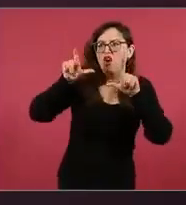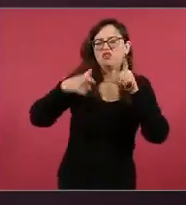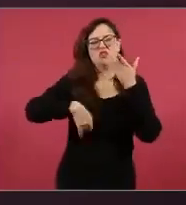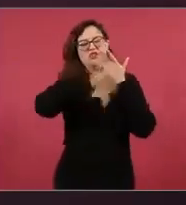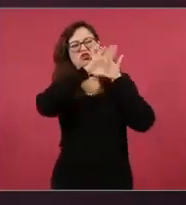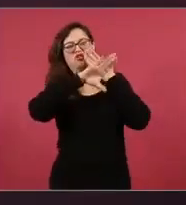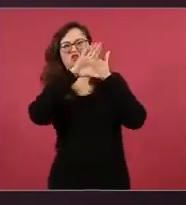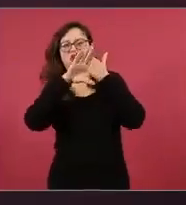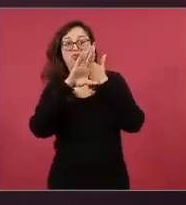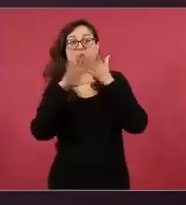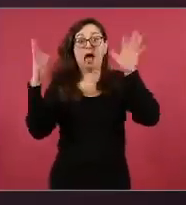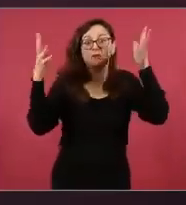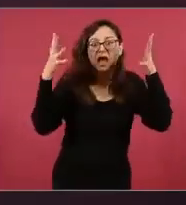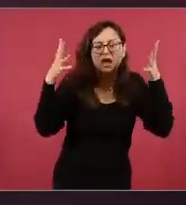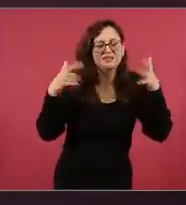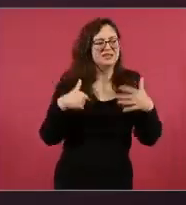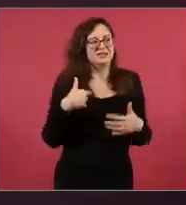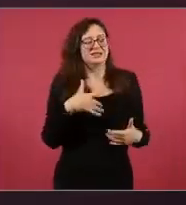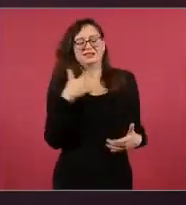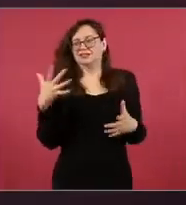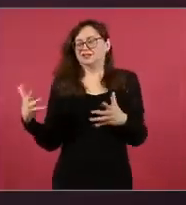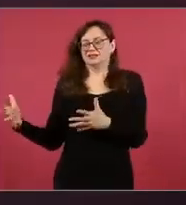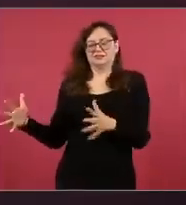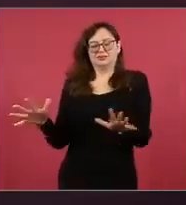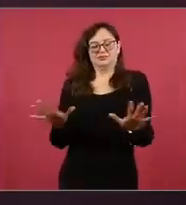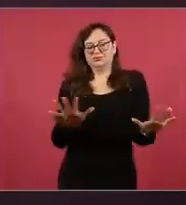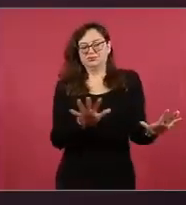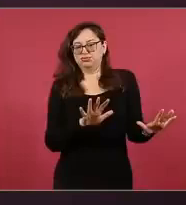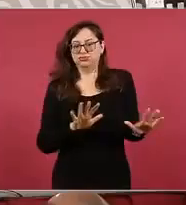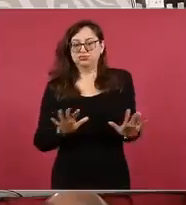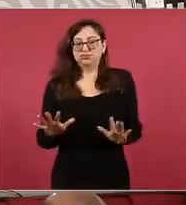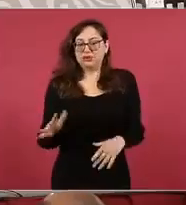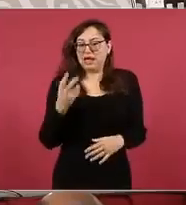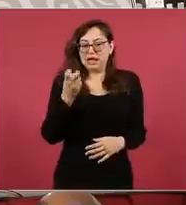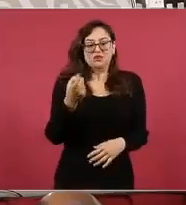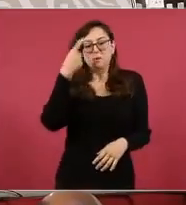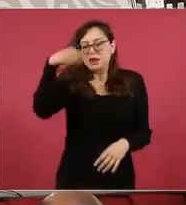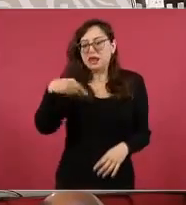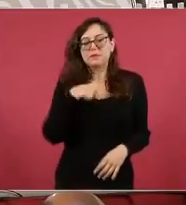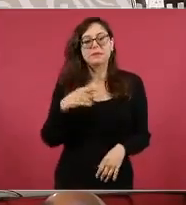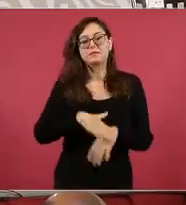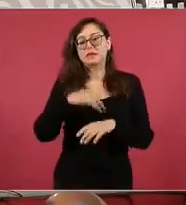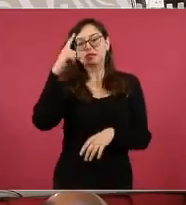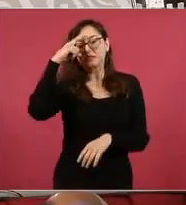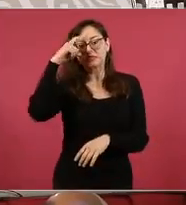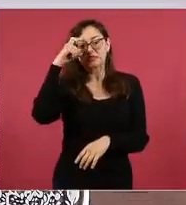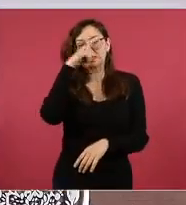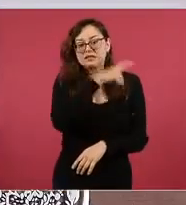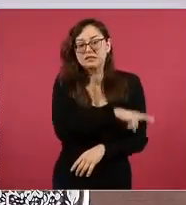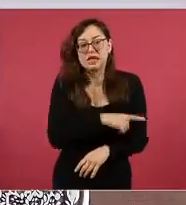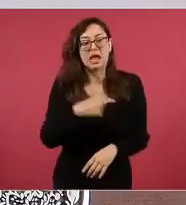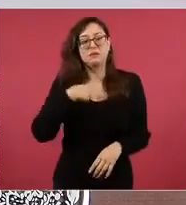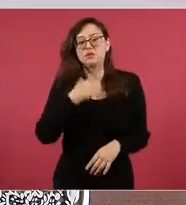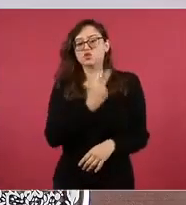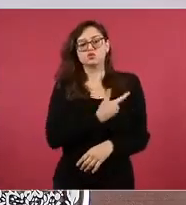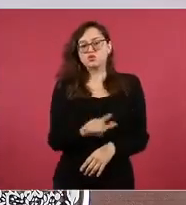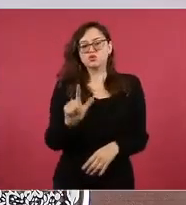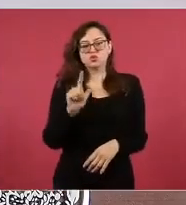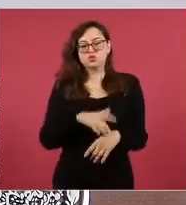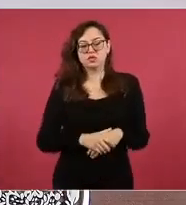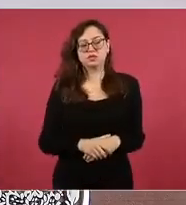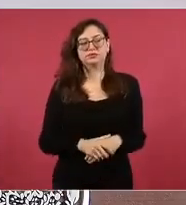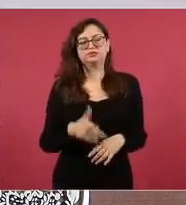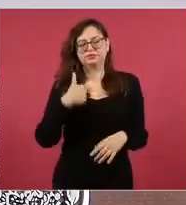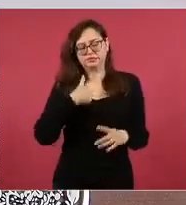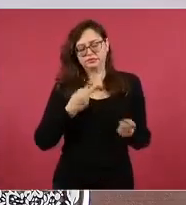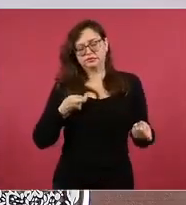me lo tengo como objetivo. Vamos a decirlo así y lo confieso, yo tengo pánico escénico. Lo he logrado